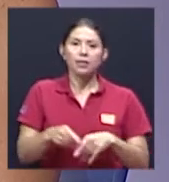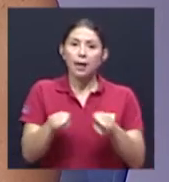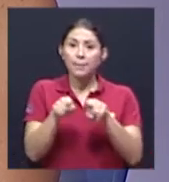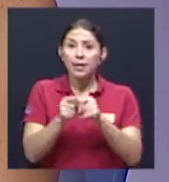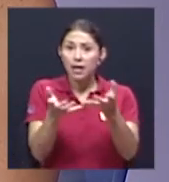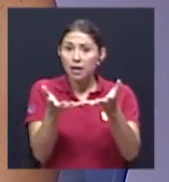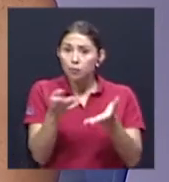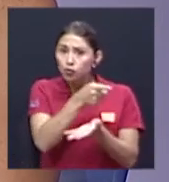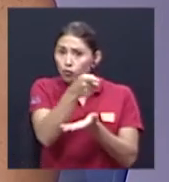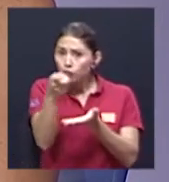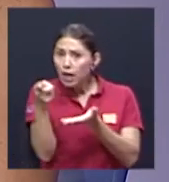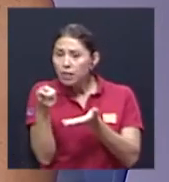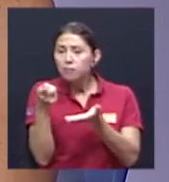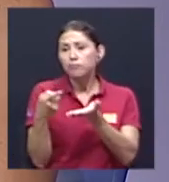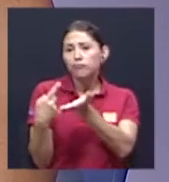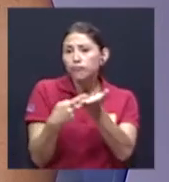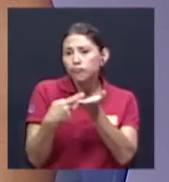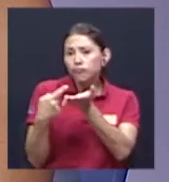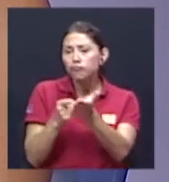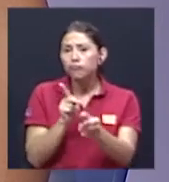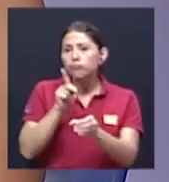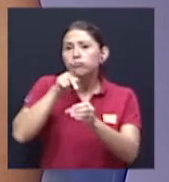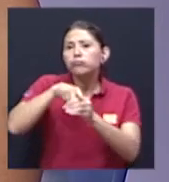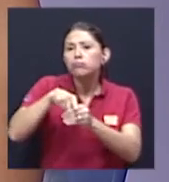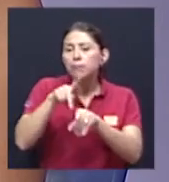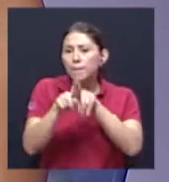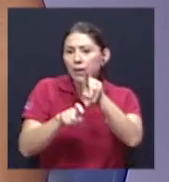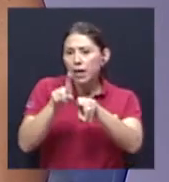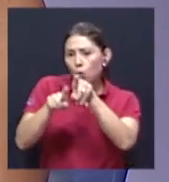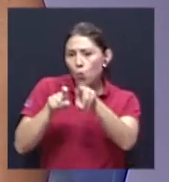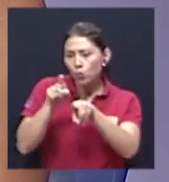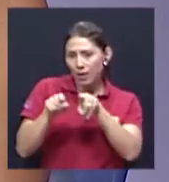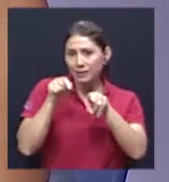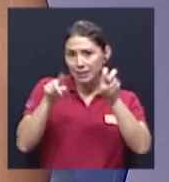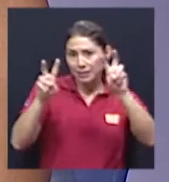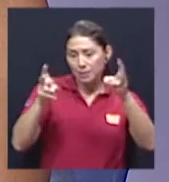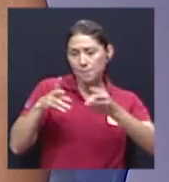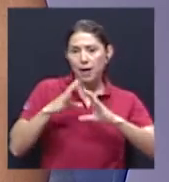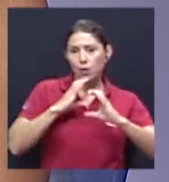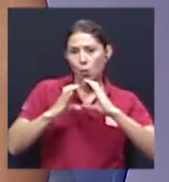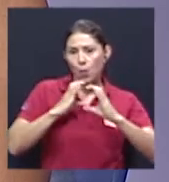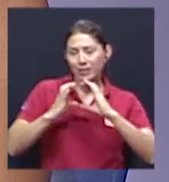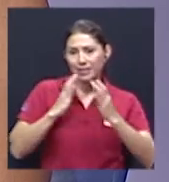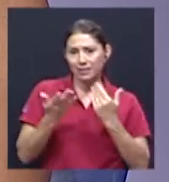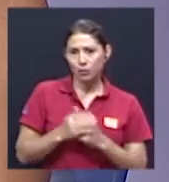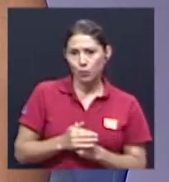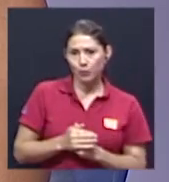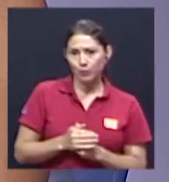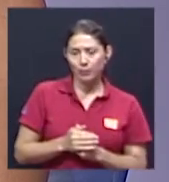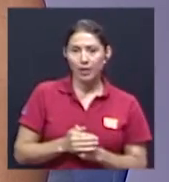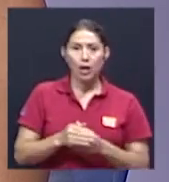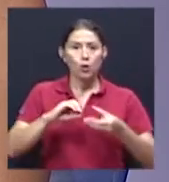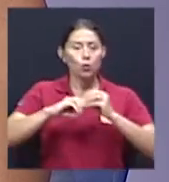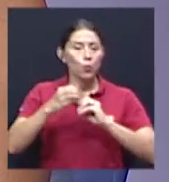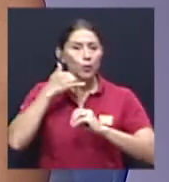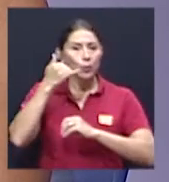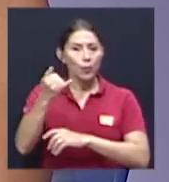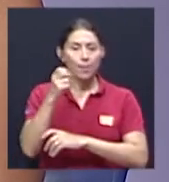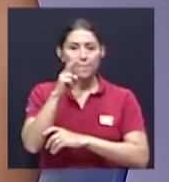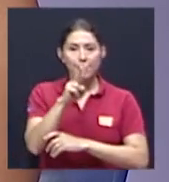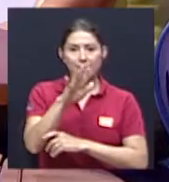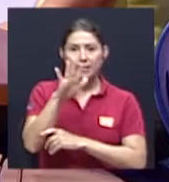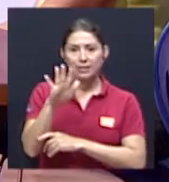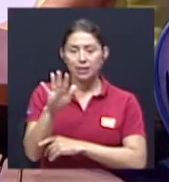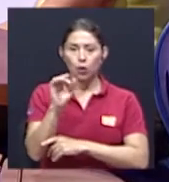observaciones y sus preguntas acerca de nuestra conversación. El 25 11 15 15